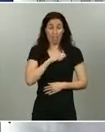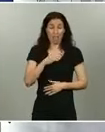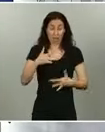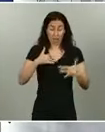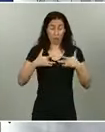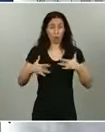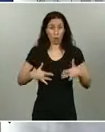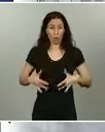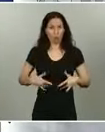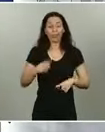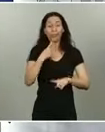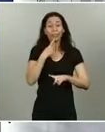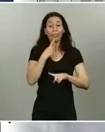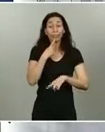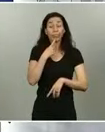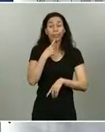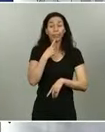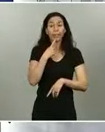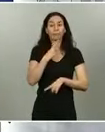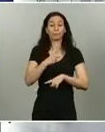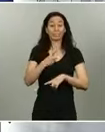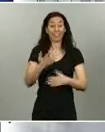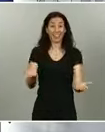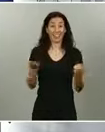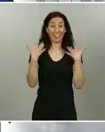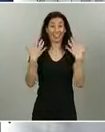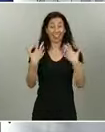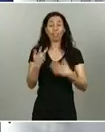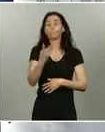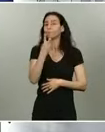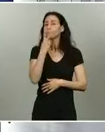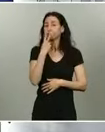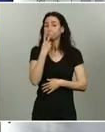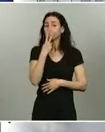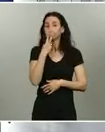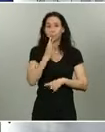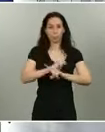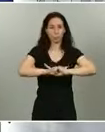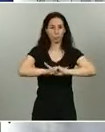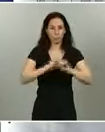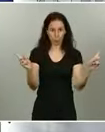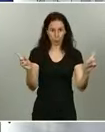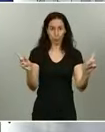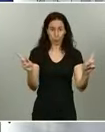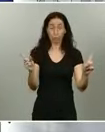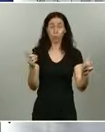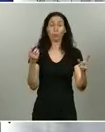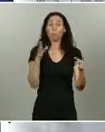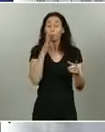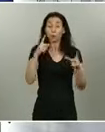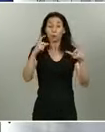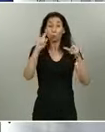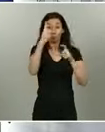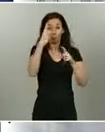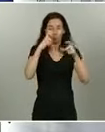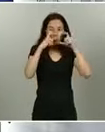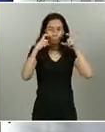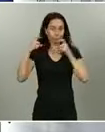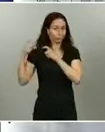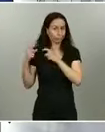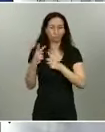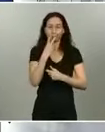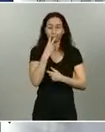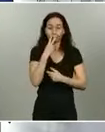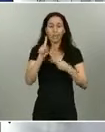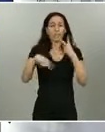el fumador se quita la mascarilla, sino porque podría exhalar carga viral. ¿Qué valoración hace sobre esta advertencia? Y dos, ¿por qué después